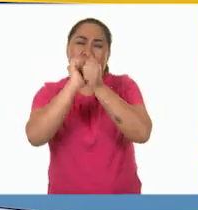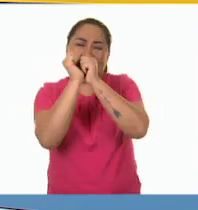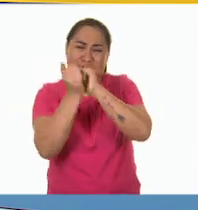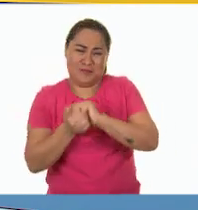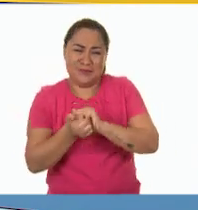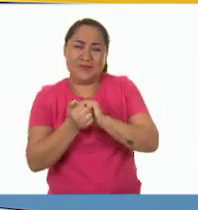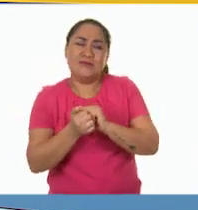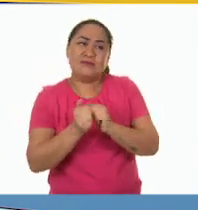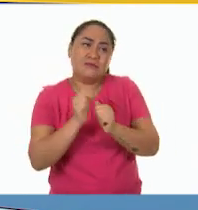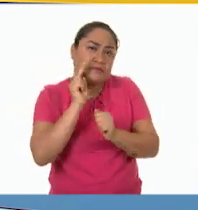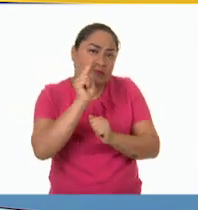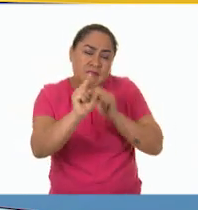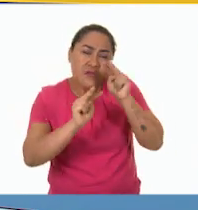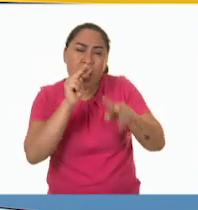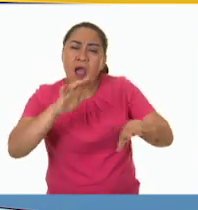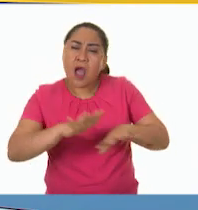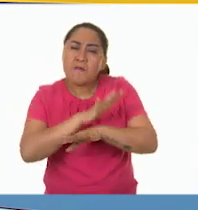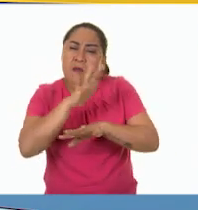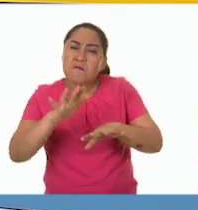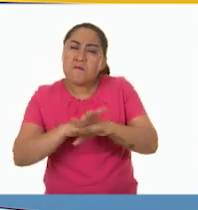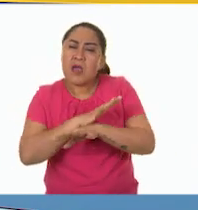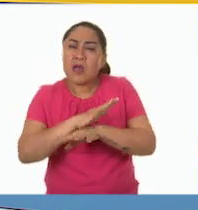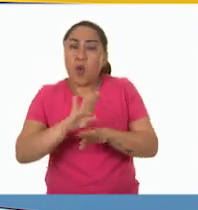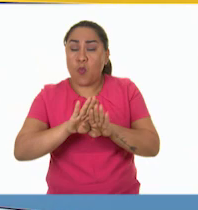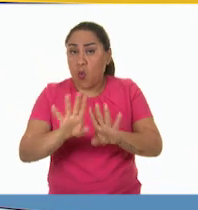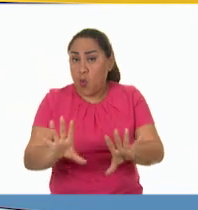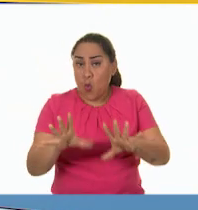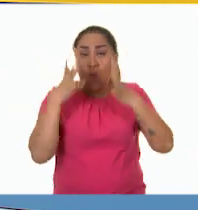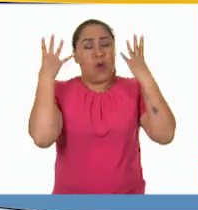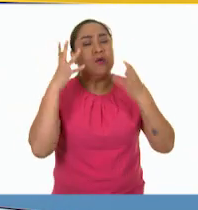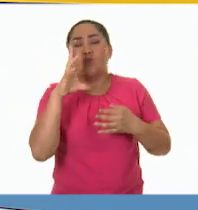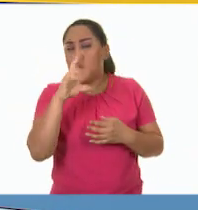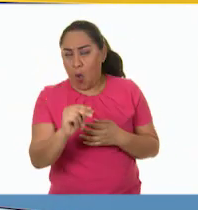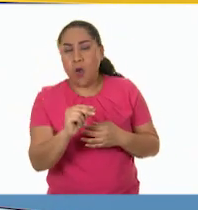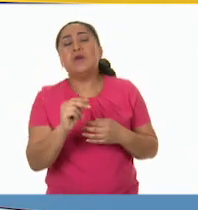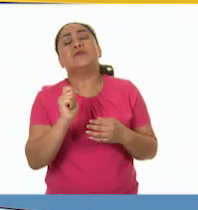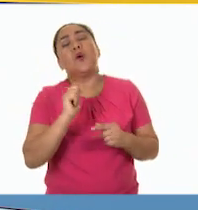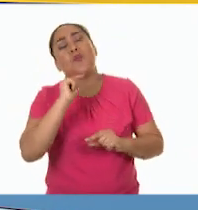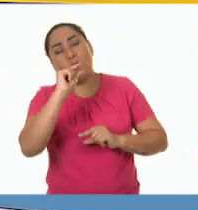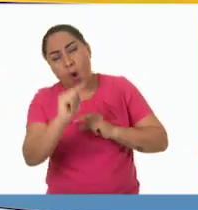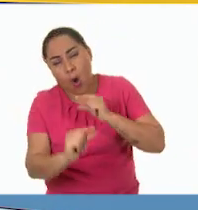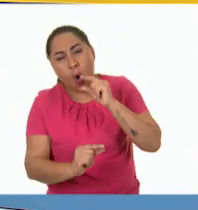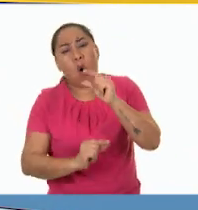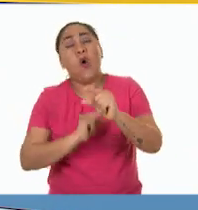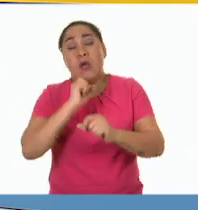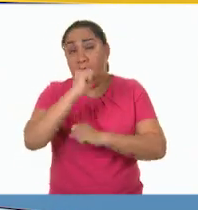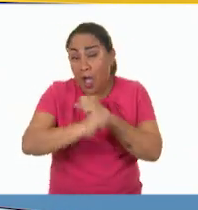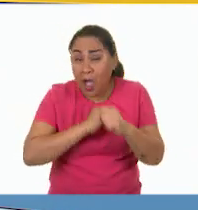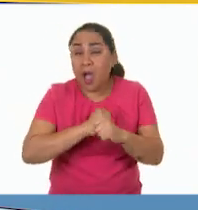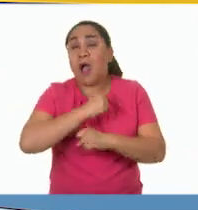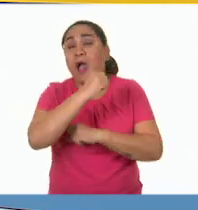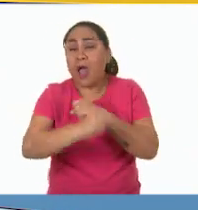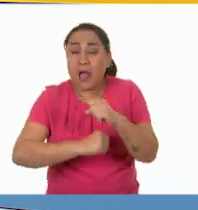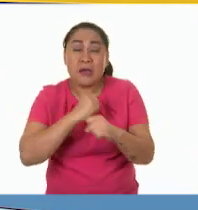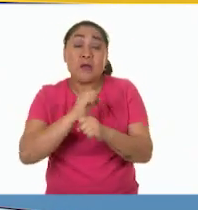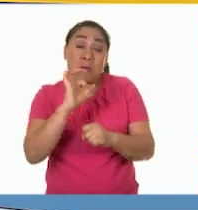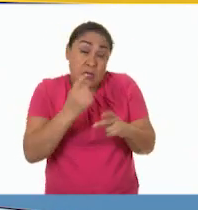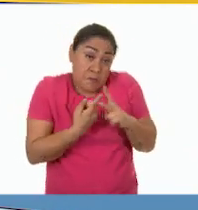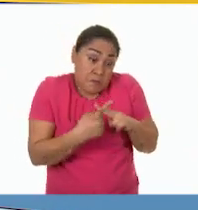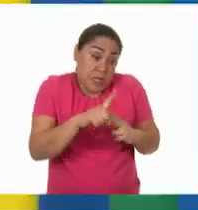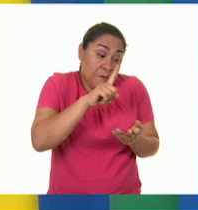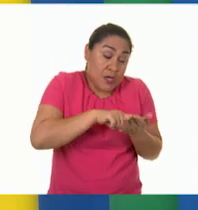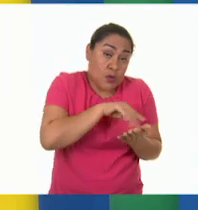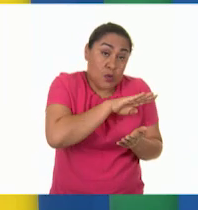durante esta clase no ocurrieron rápidamente, sino que fueron procesos paulatinos que tomaron varias décadas a partir de 1950.